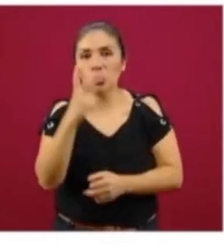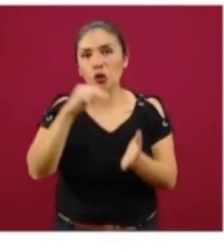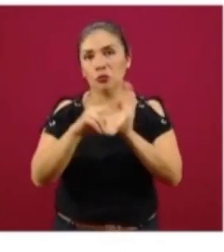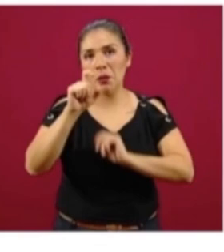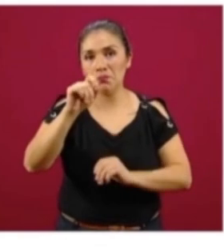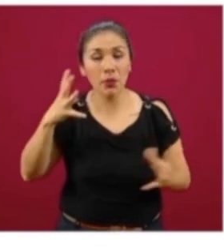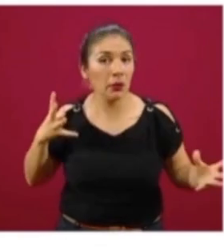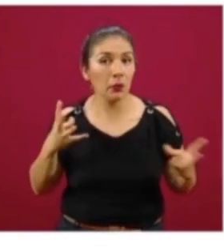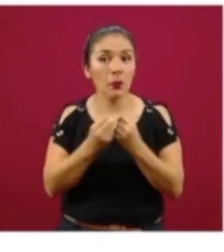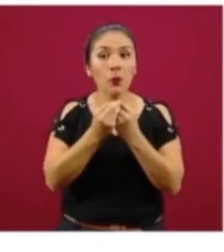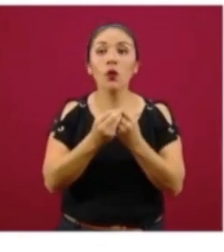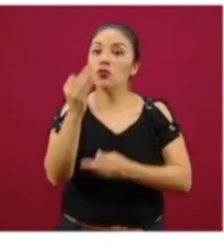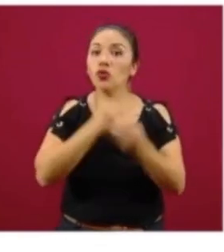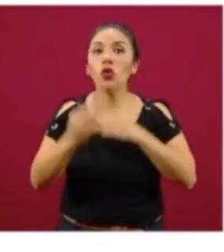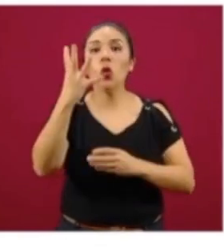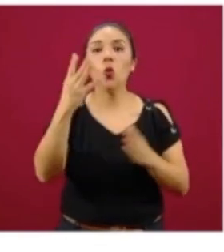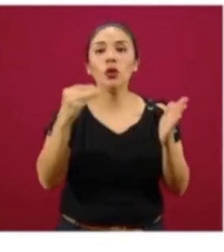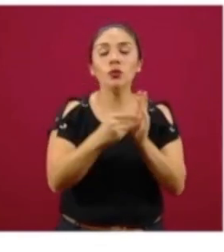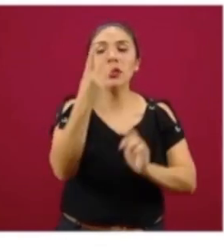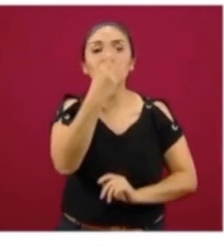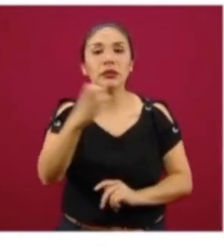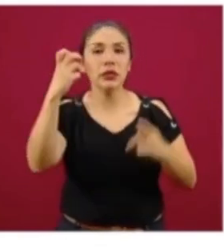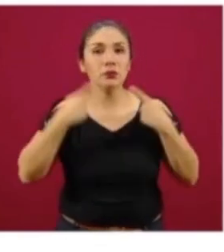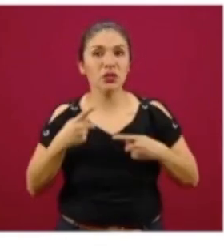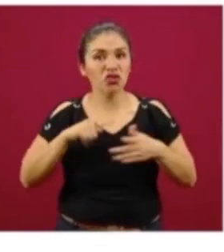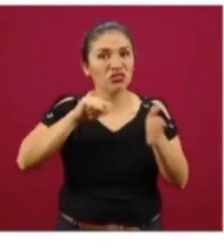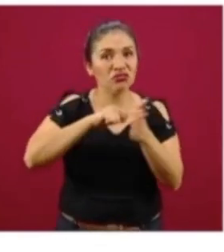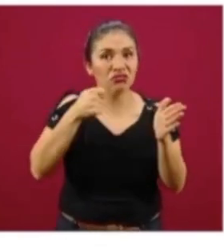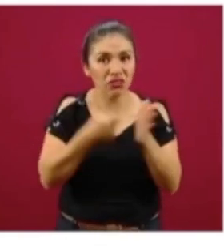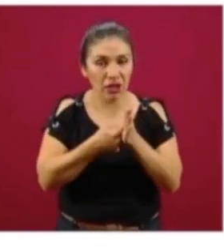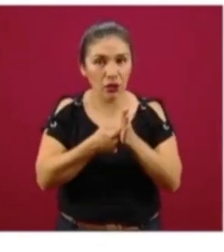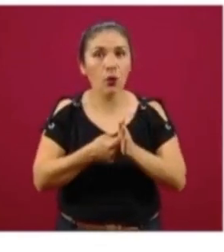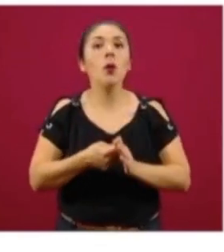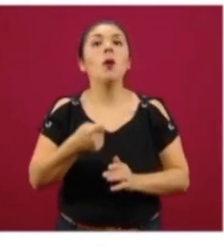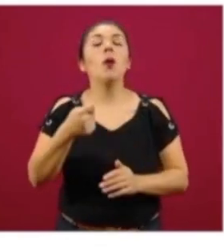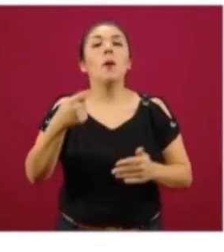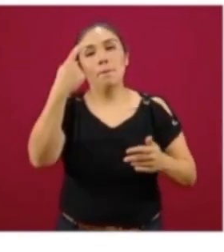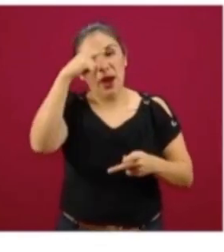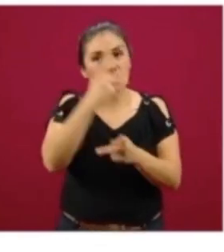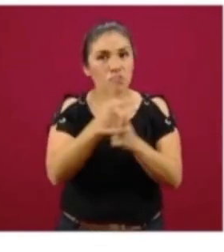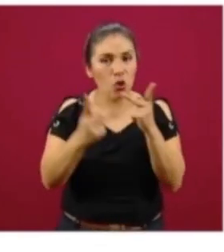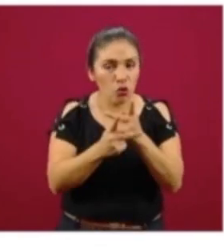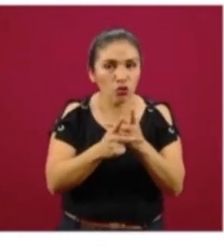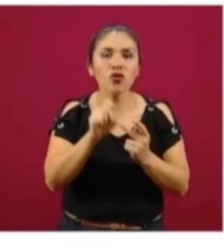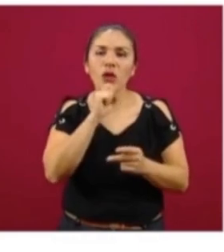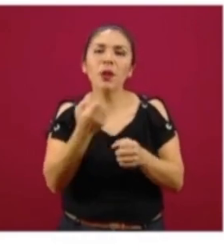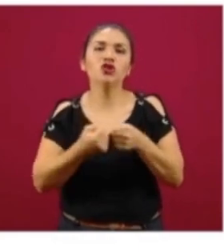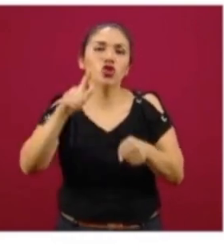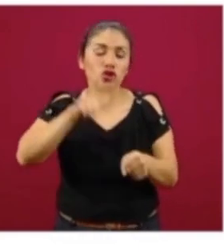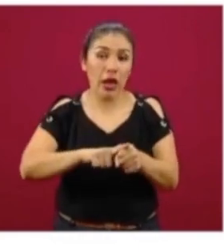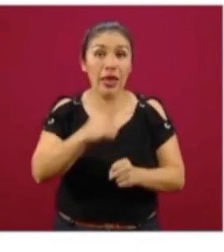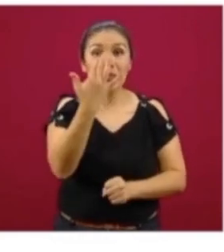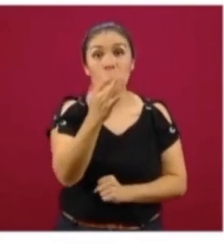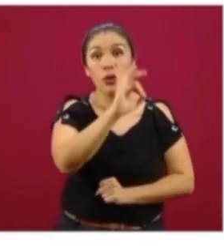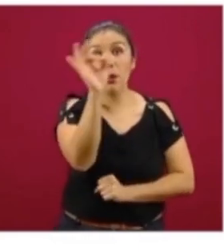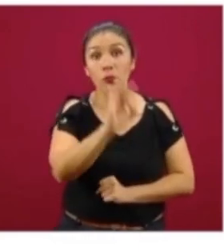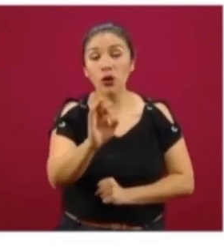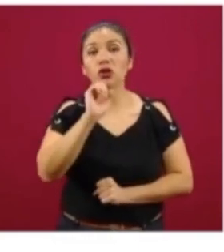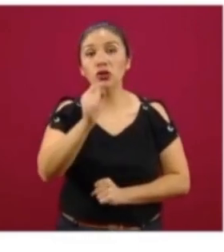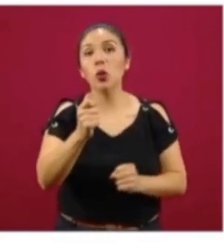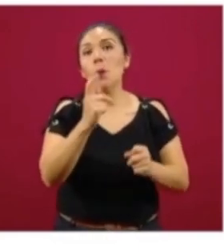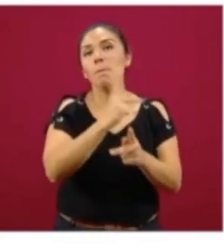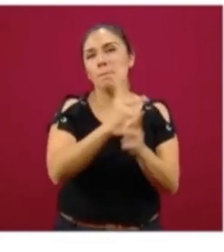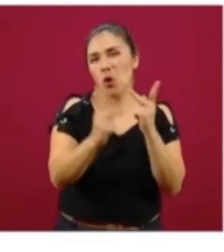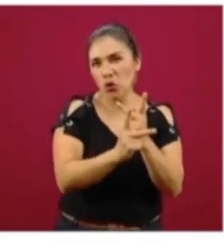un total de cuatro mil 300 técnicos sociales y productivos, el 50 por ciento son